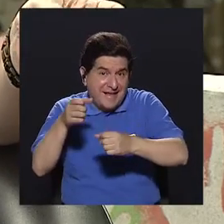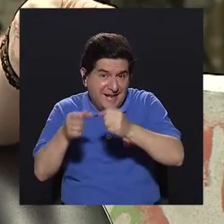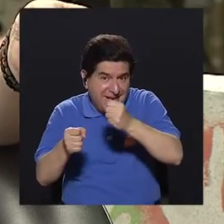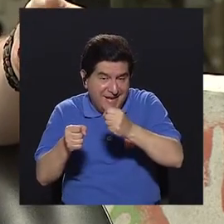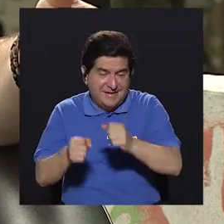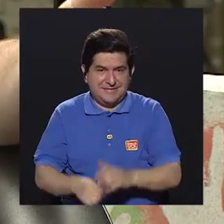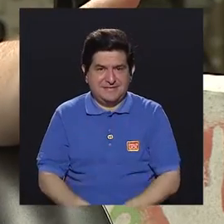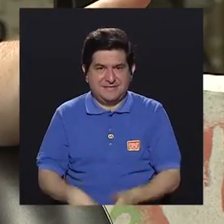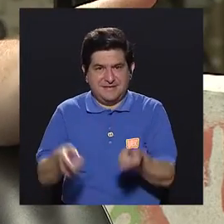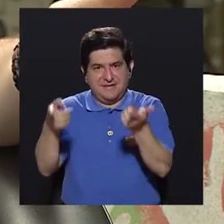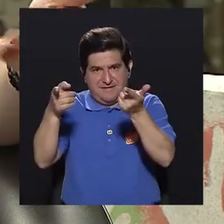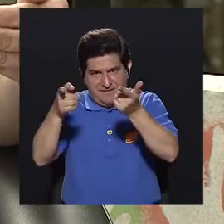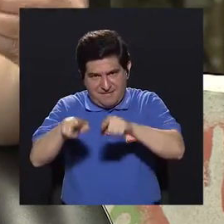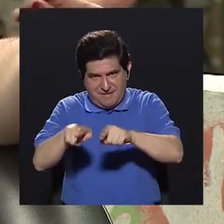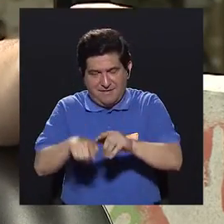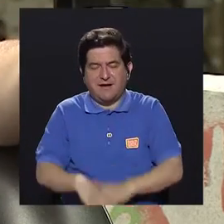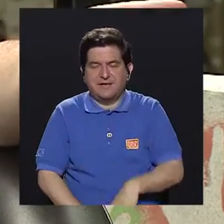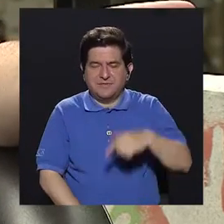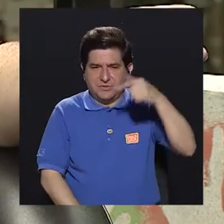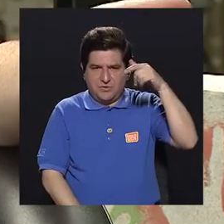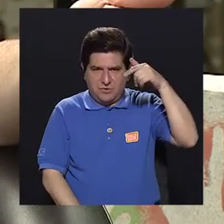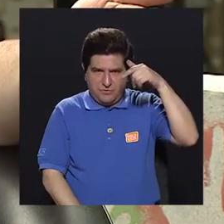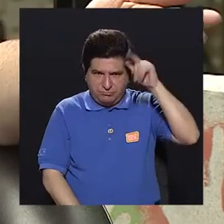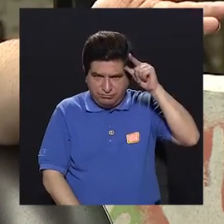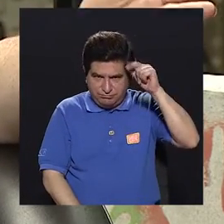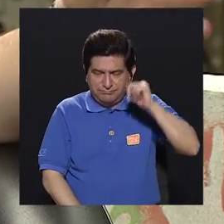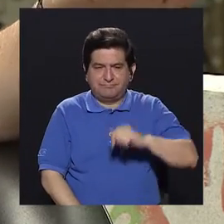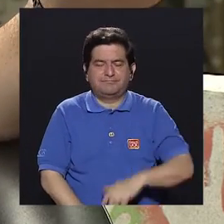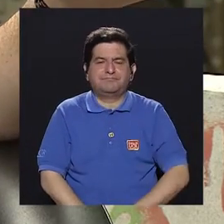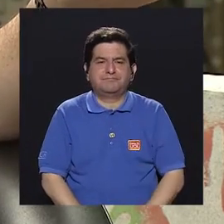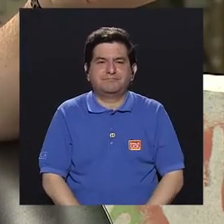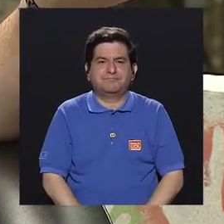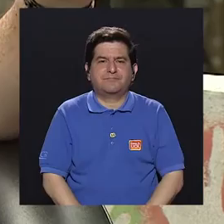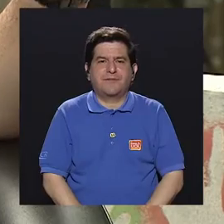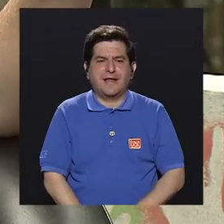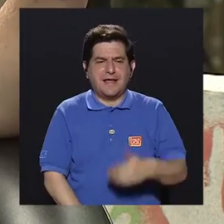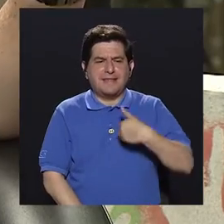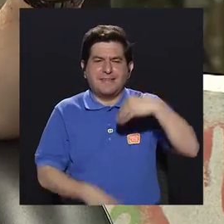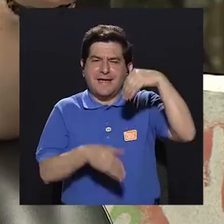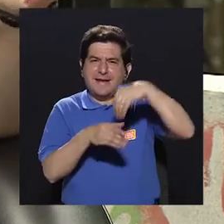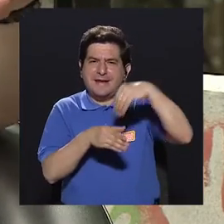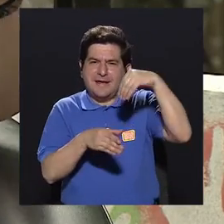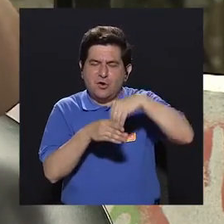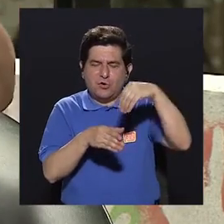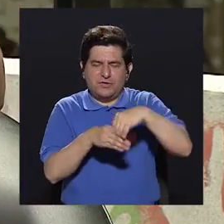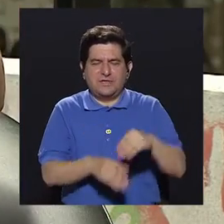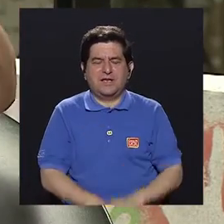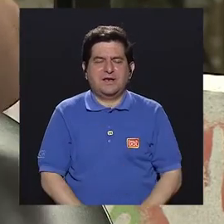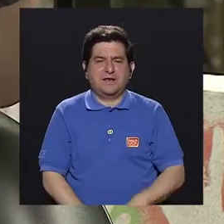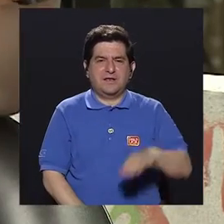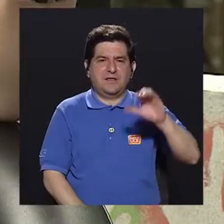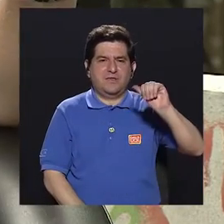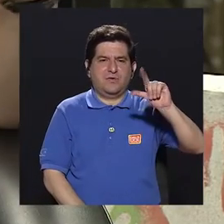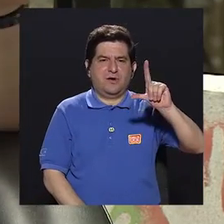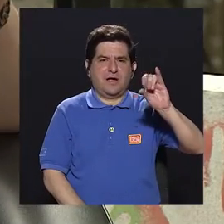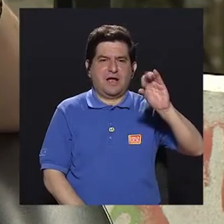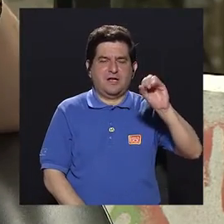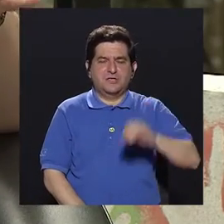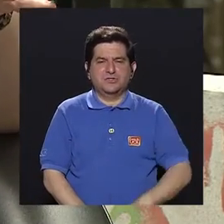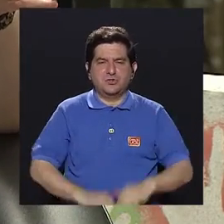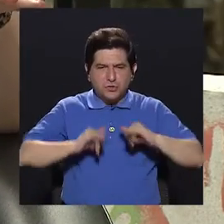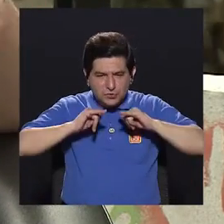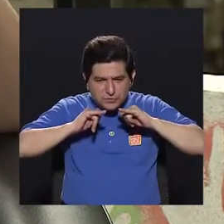vaca, por así decirlo, tiene un contenido de calcio más estándar